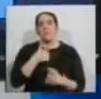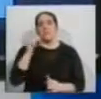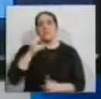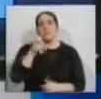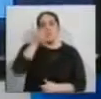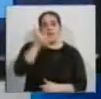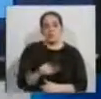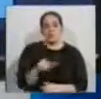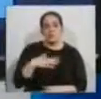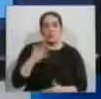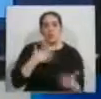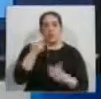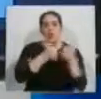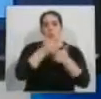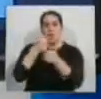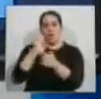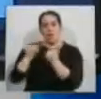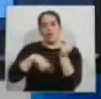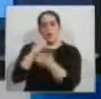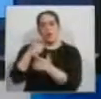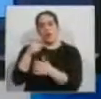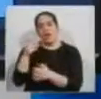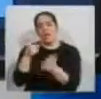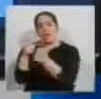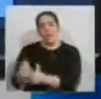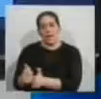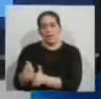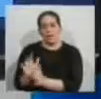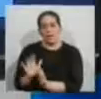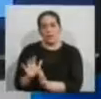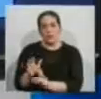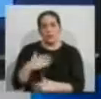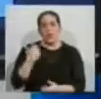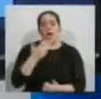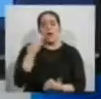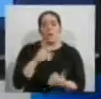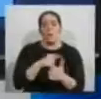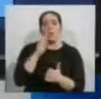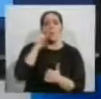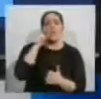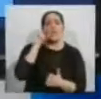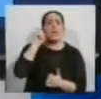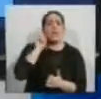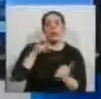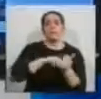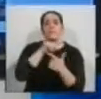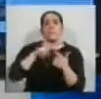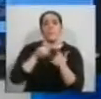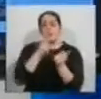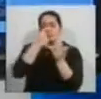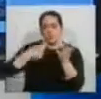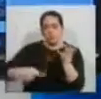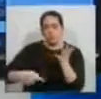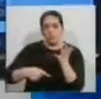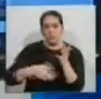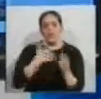aplicaciones que están haciéndole mucha sombra a Instagram. Hablamos de Bean y también de otras aplicaciones